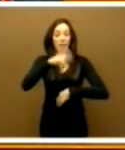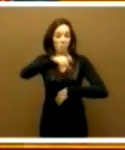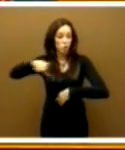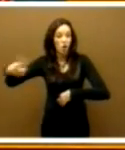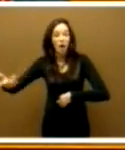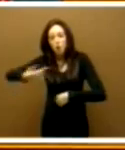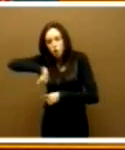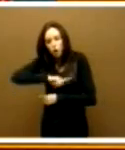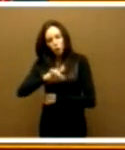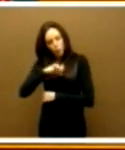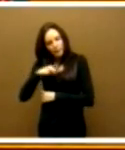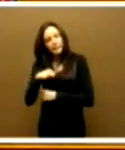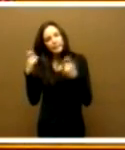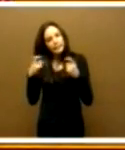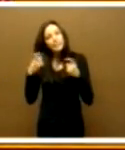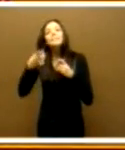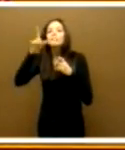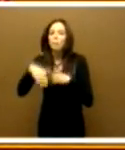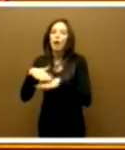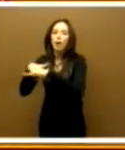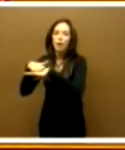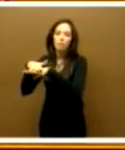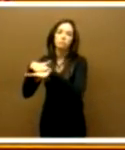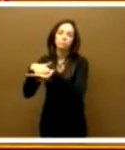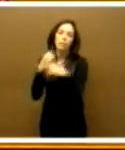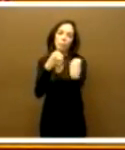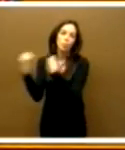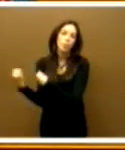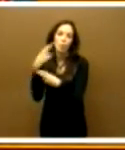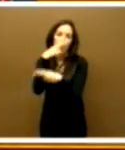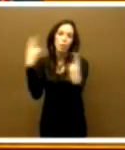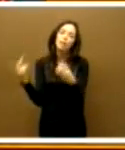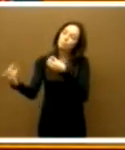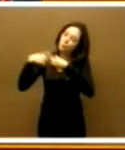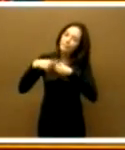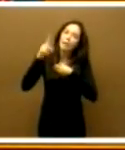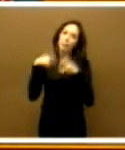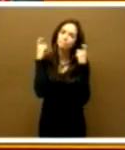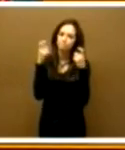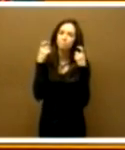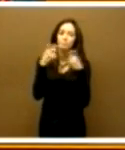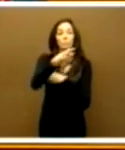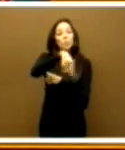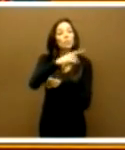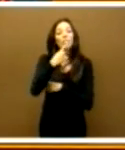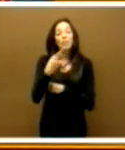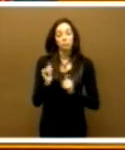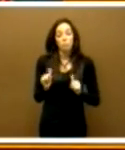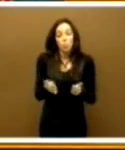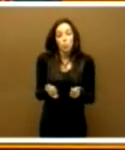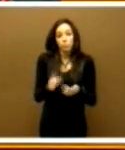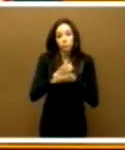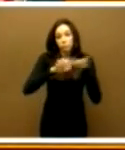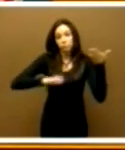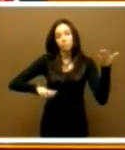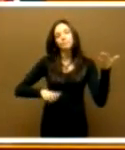manera individual y también las administraciones públicas. Ustedes dicen también en esa introducción que con esta estrategia lo que